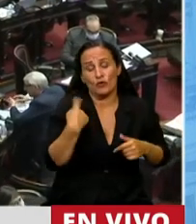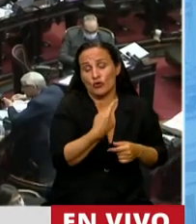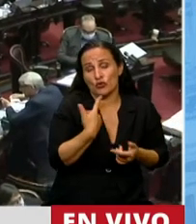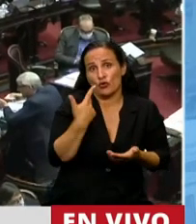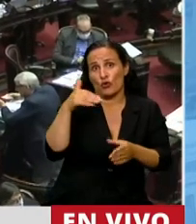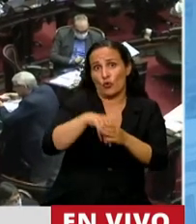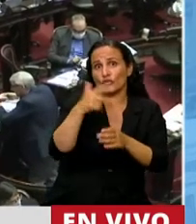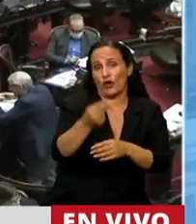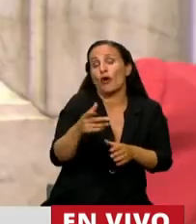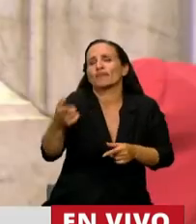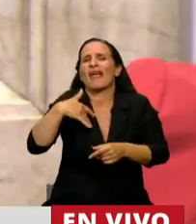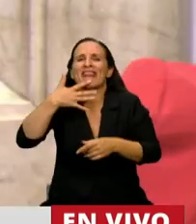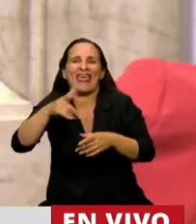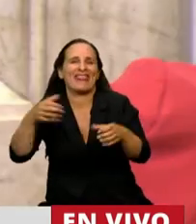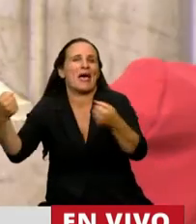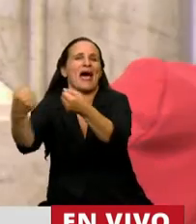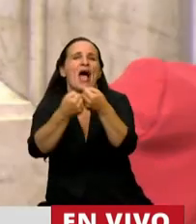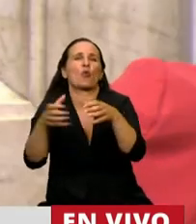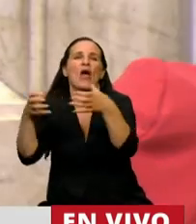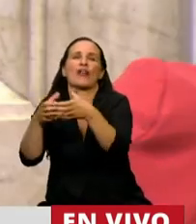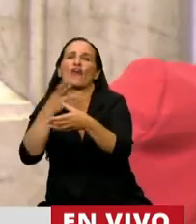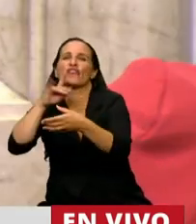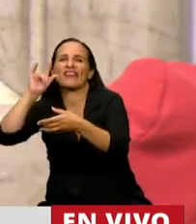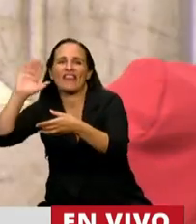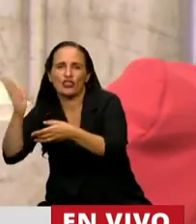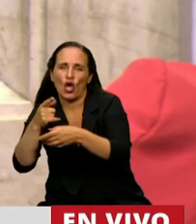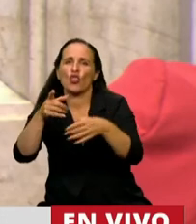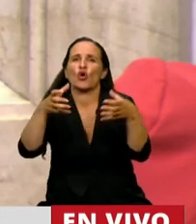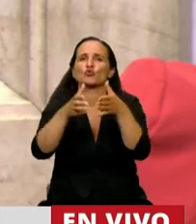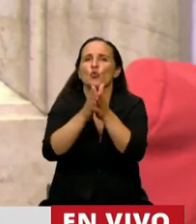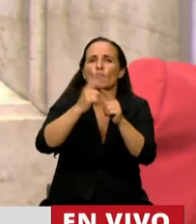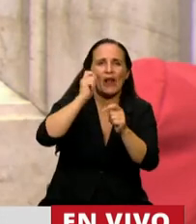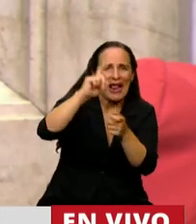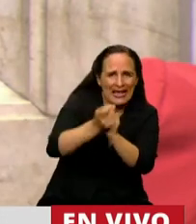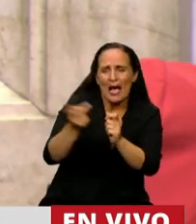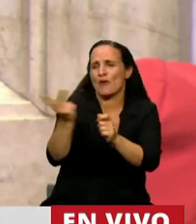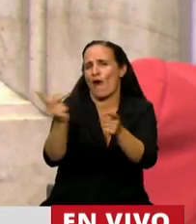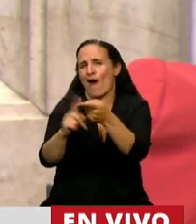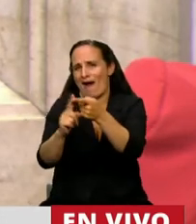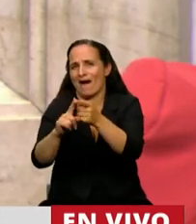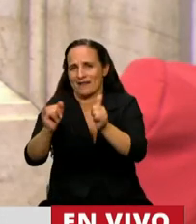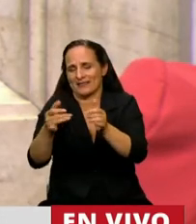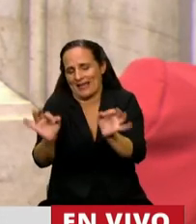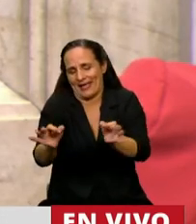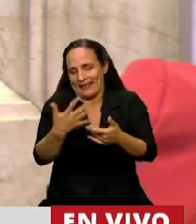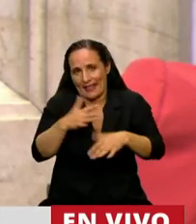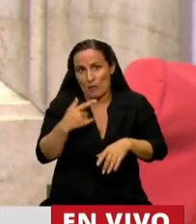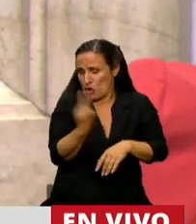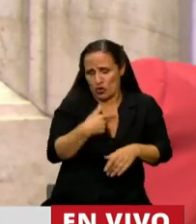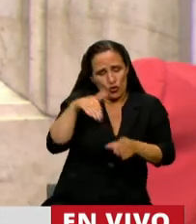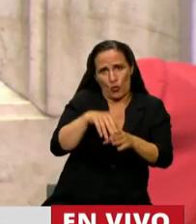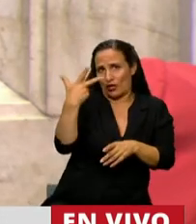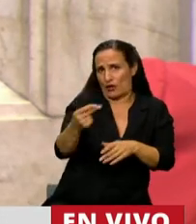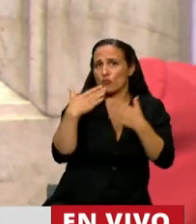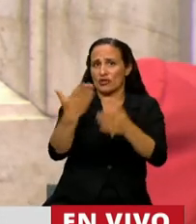del Frente de Todos, Juntos por el Cambio, que llevan políticas que benefician a estos sectores. Así que por eso vamos a rechazarlo.